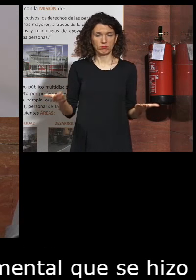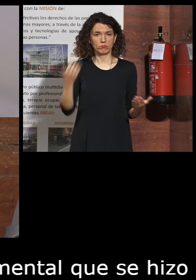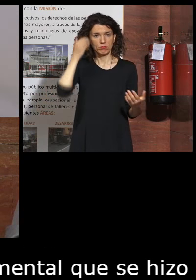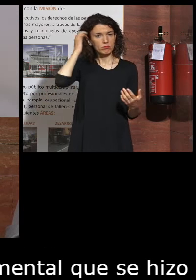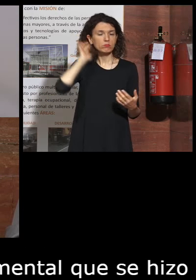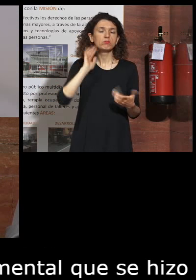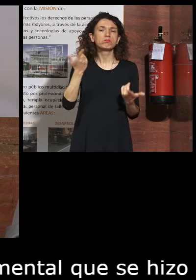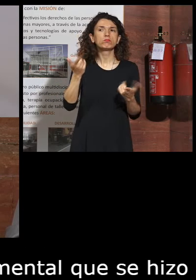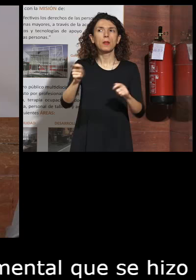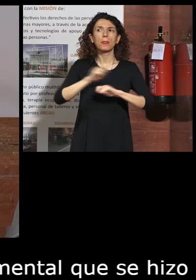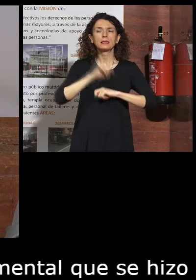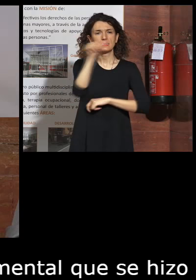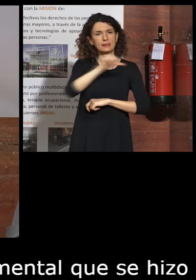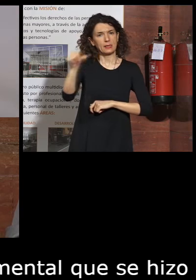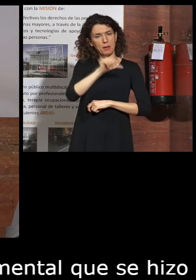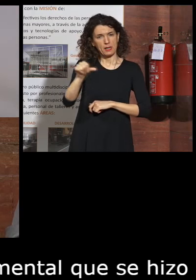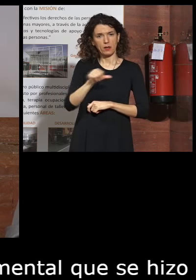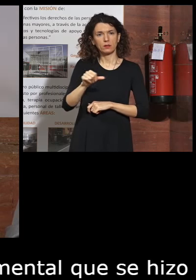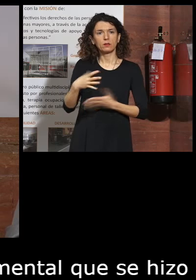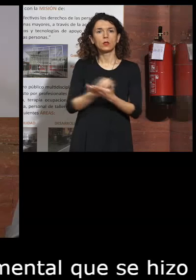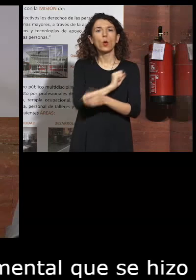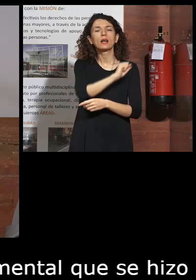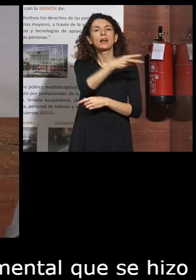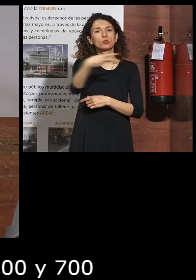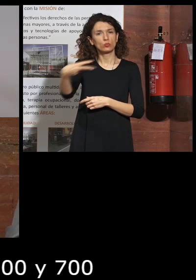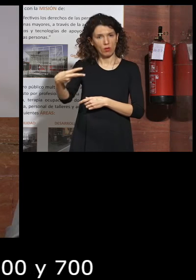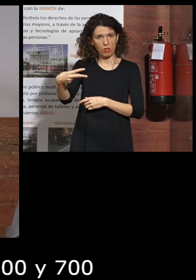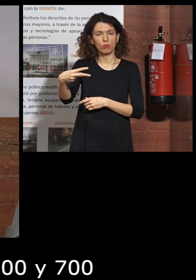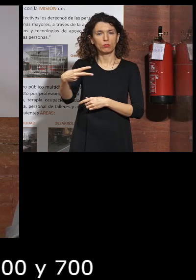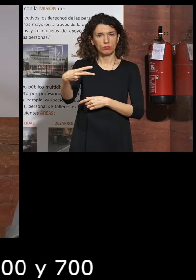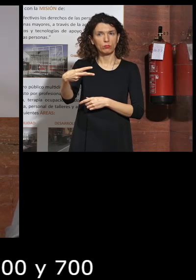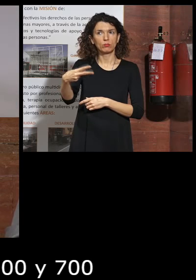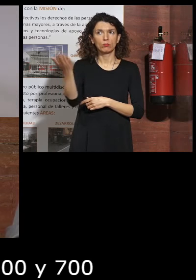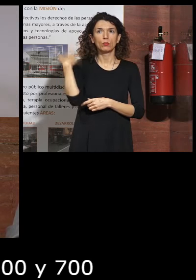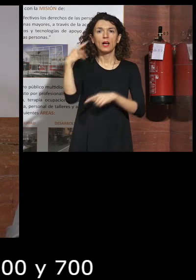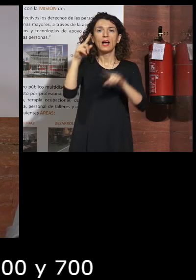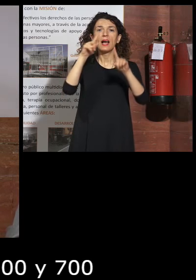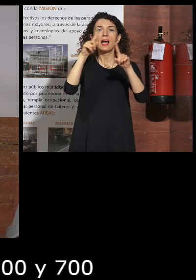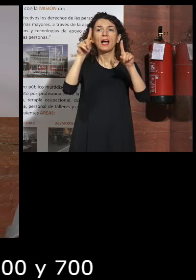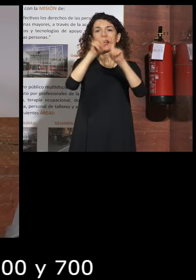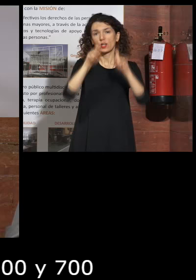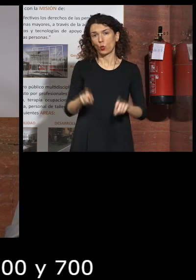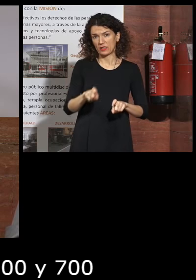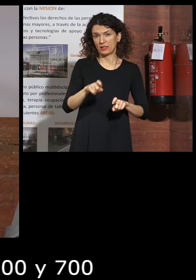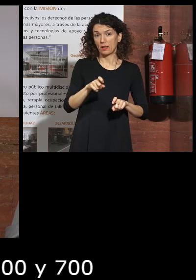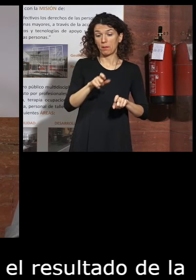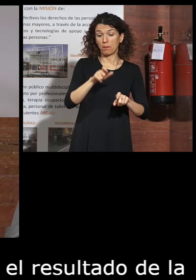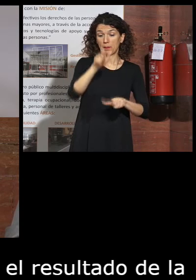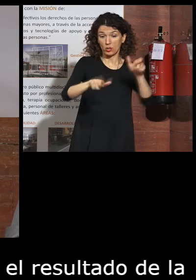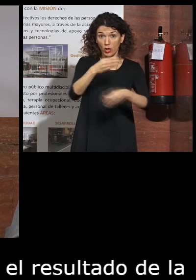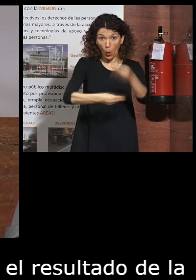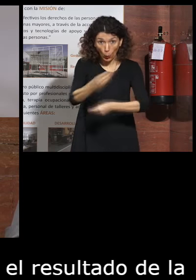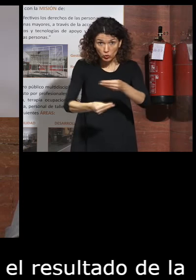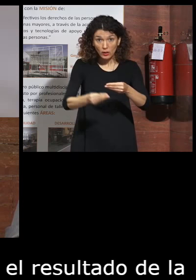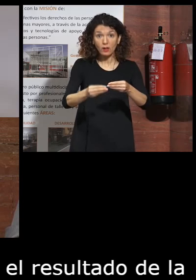me traían todas las semanas el resultado de la encuesta que hacían a la gente que lo utilizaba la